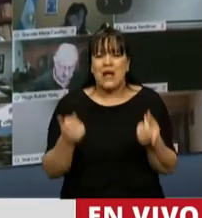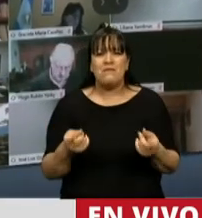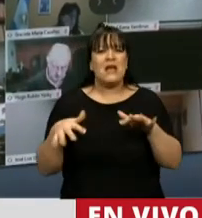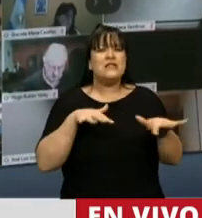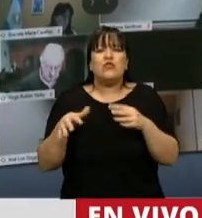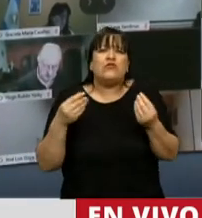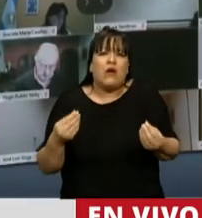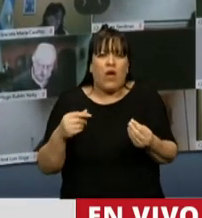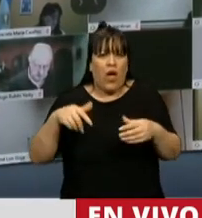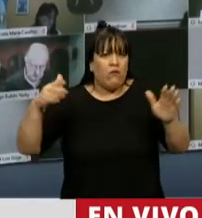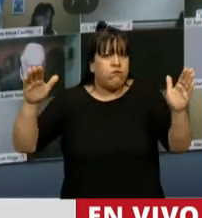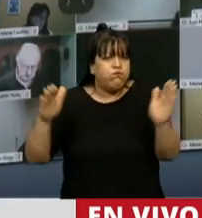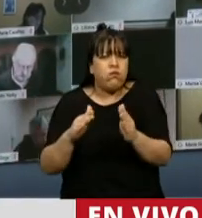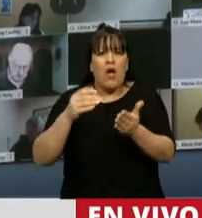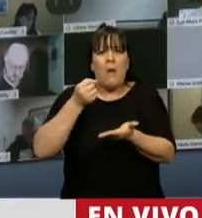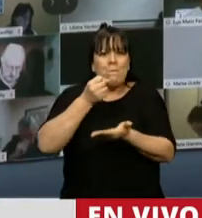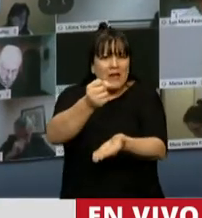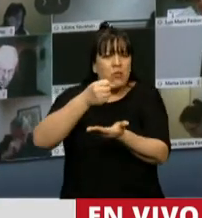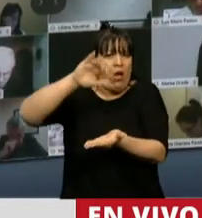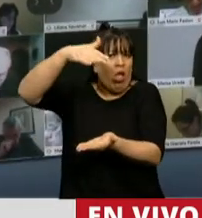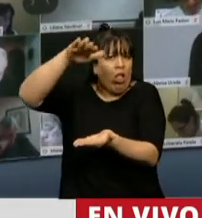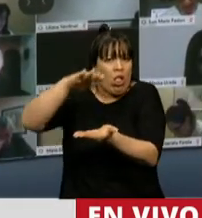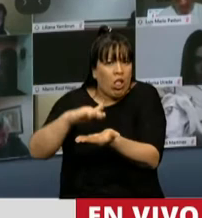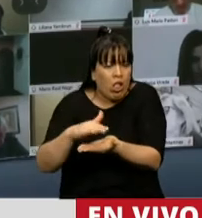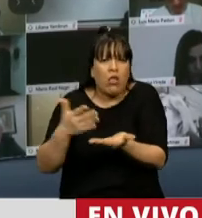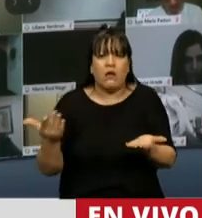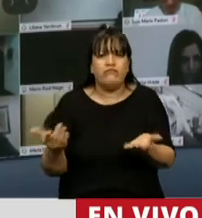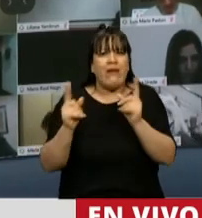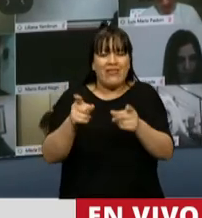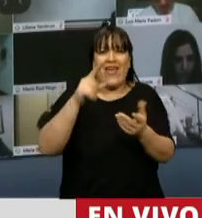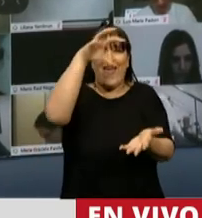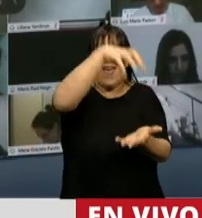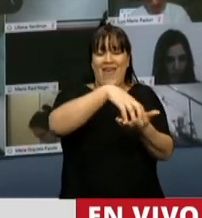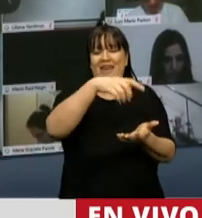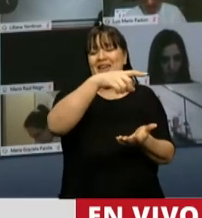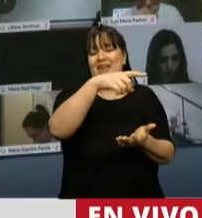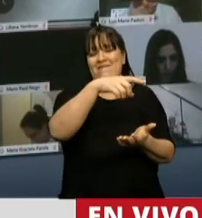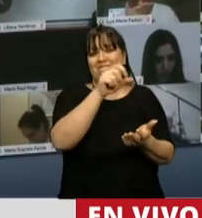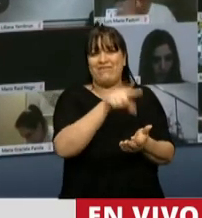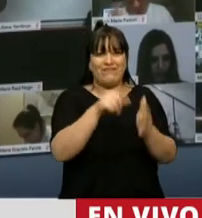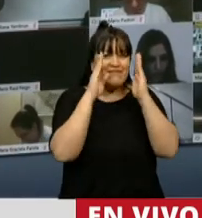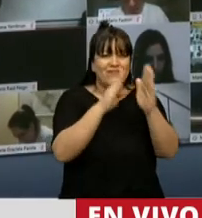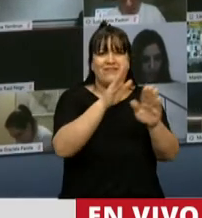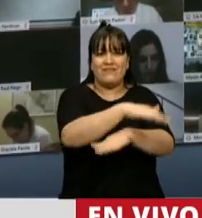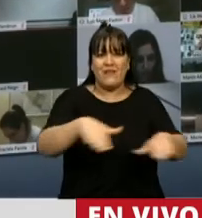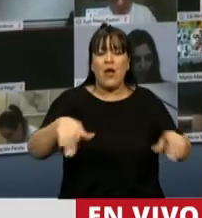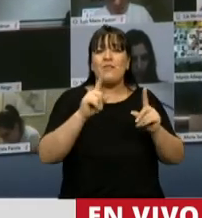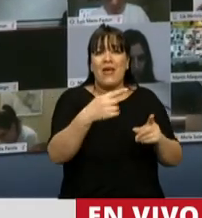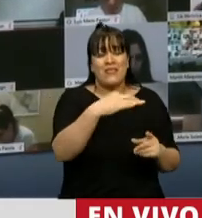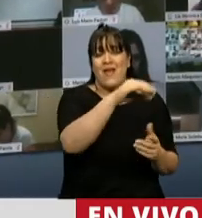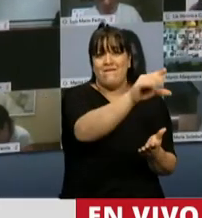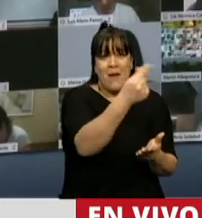merma en los presupuestos de los organismos centralizados de niñez en algunos casos para poder pasar esas partidas